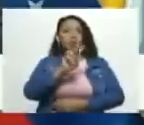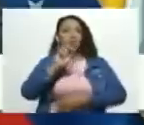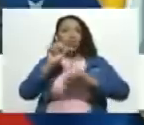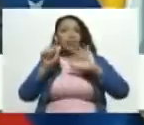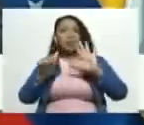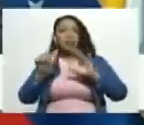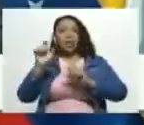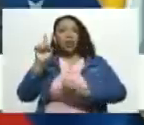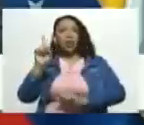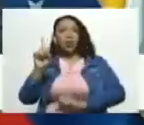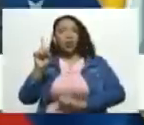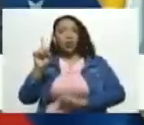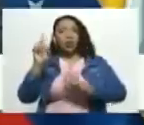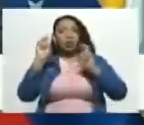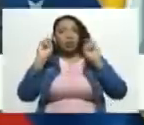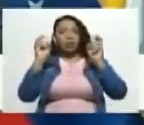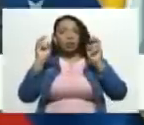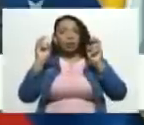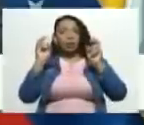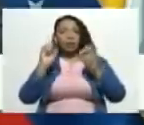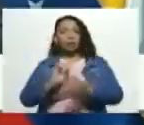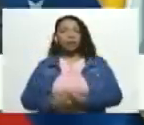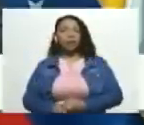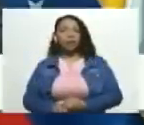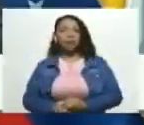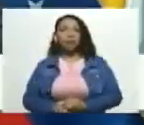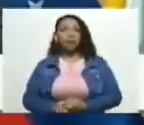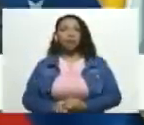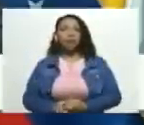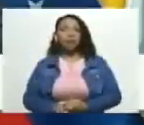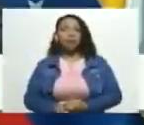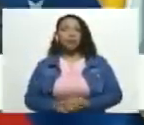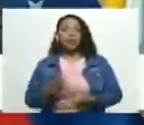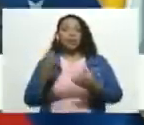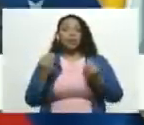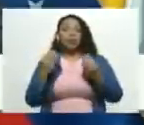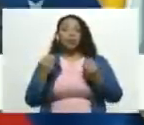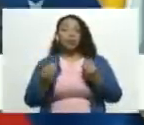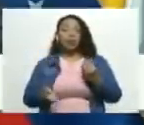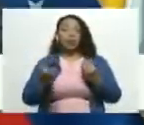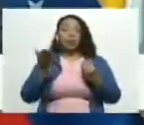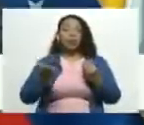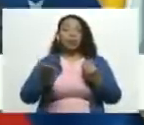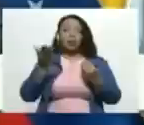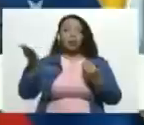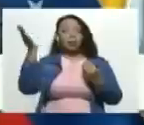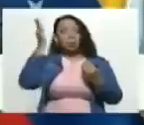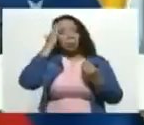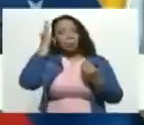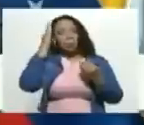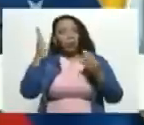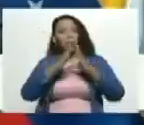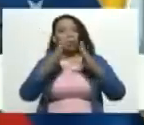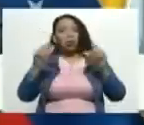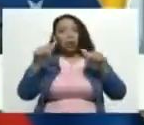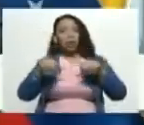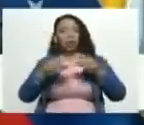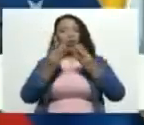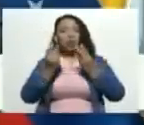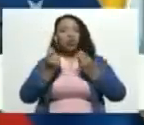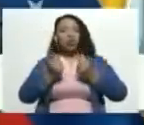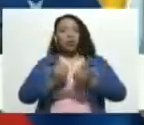medidas reales bien importante saber pues todas estas cifras